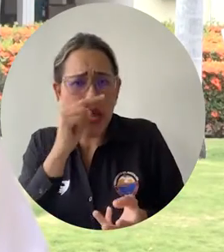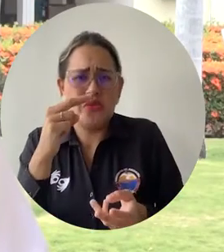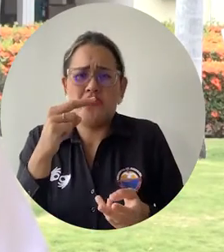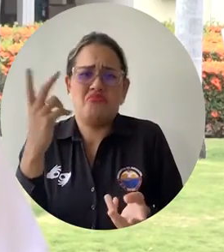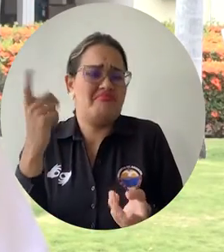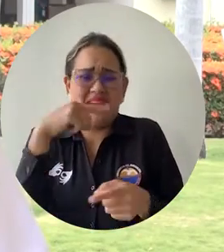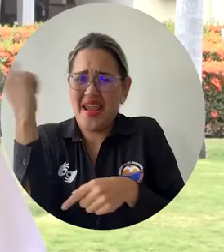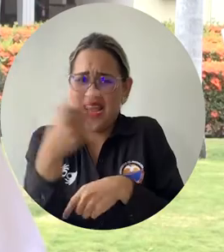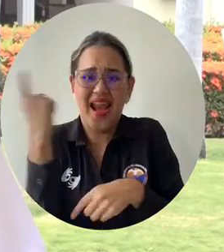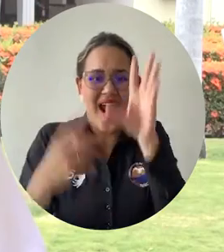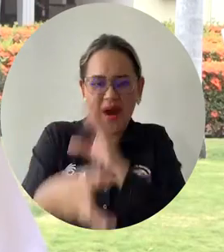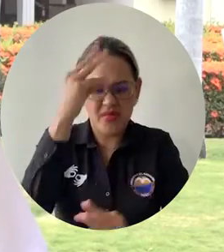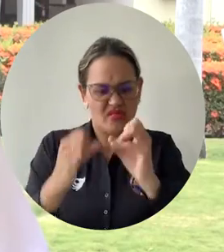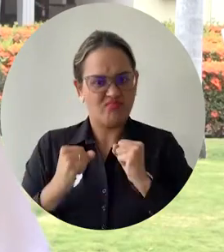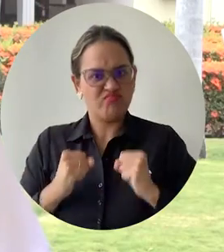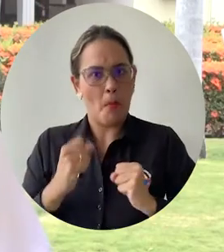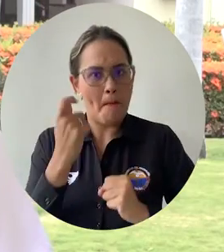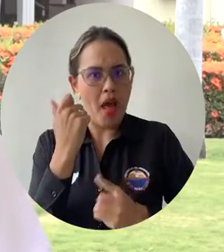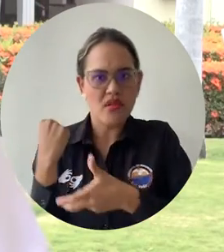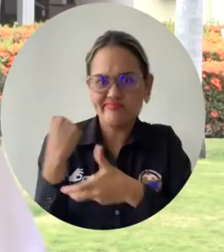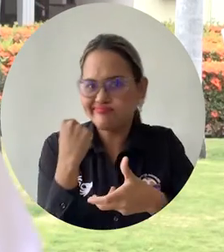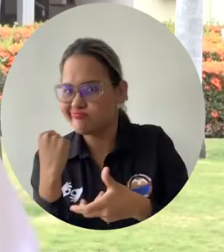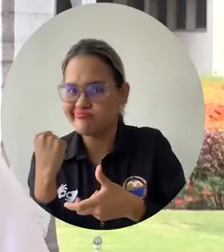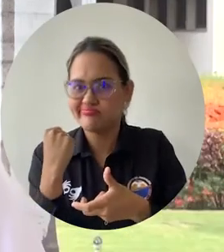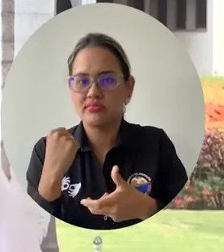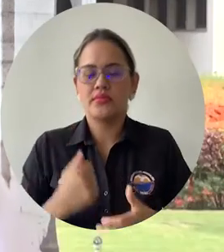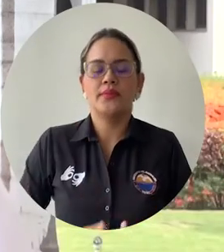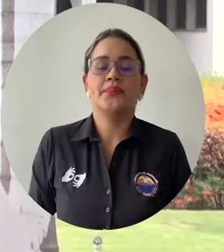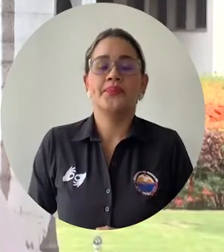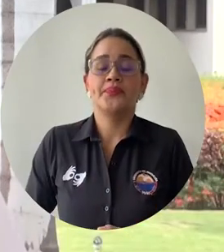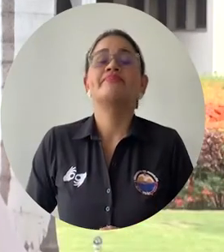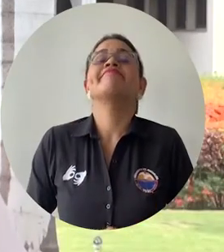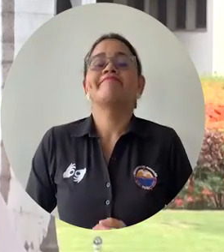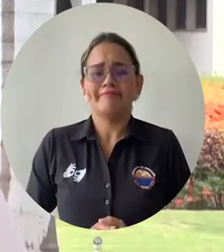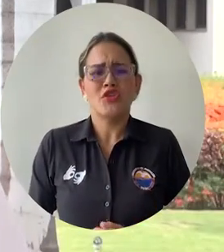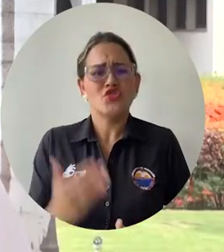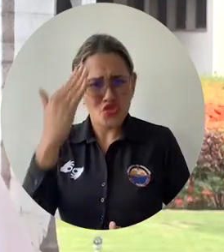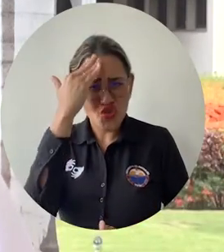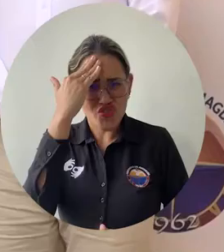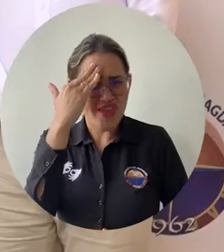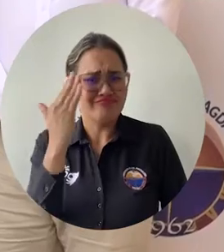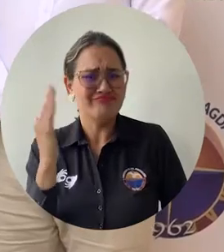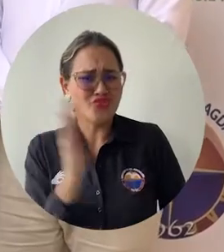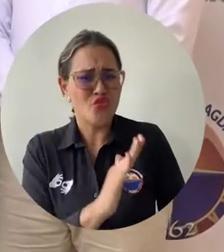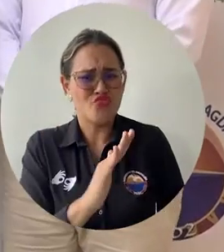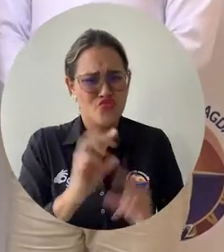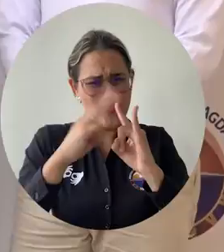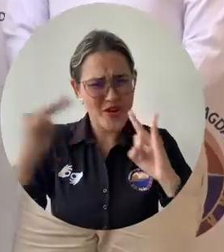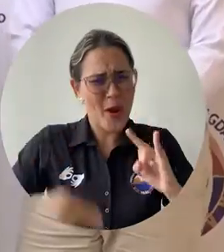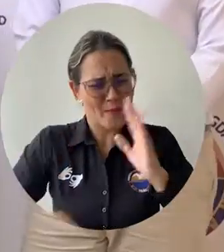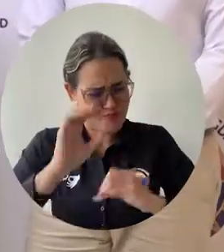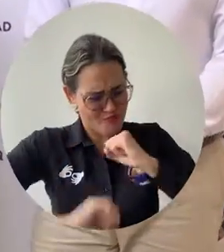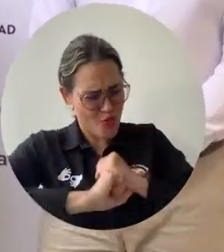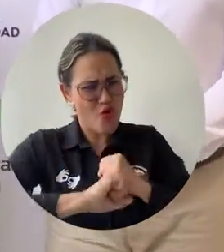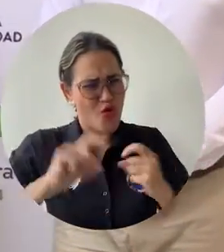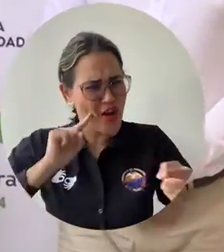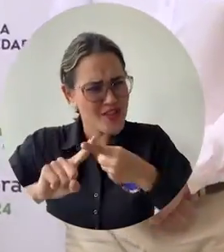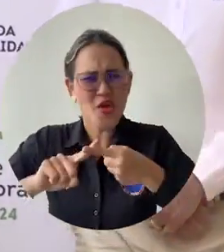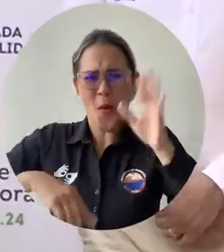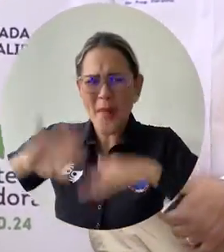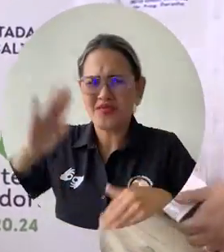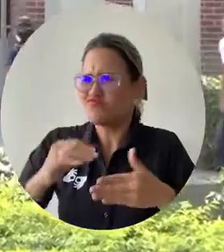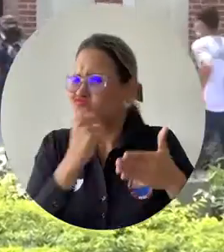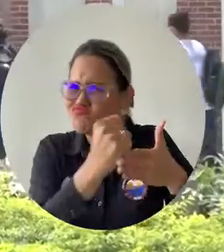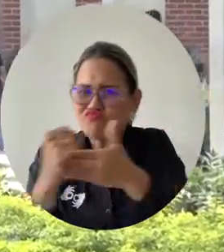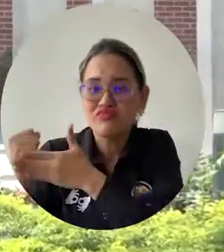convencido de que la Universidad de Magdalena va a poner a favor de la Contraloría Distrital de Santa Marta toda su oferta institucional. La confianza de